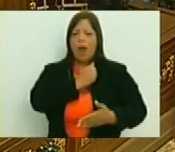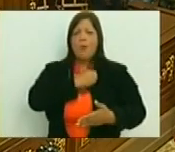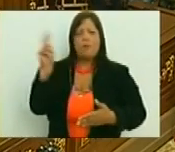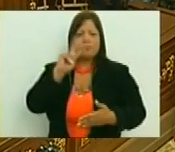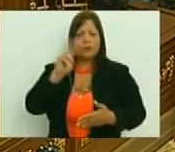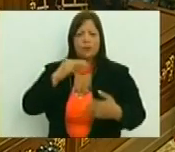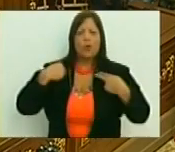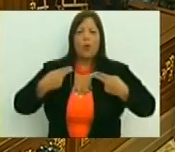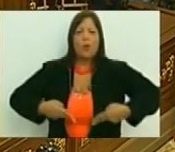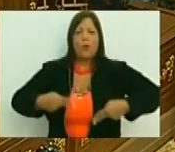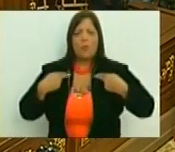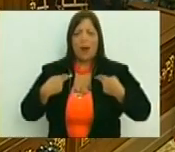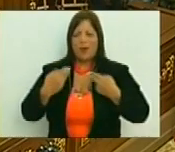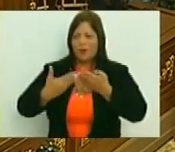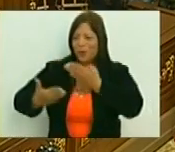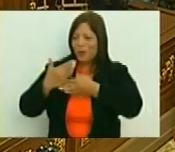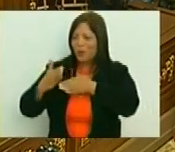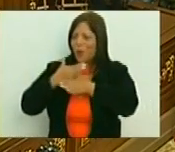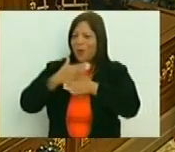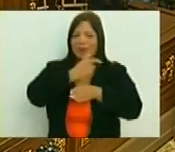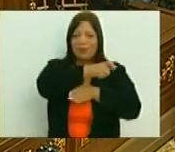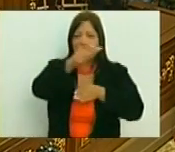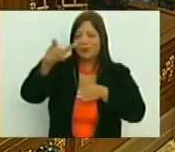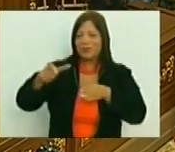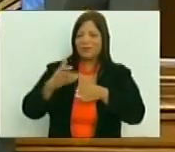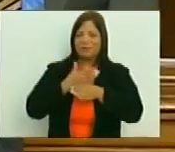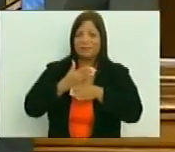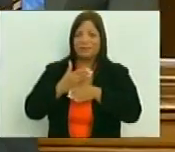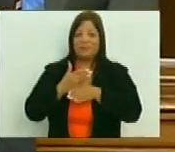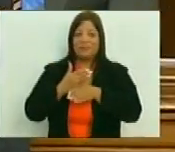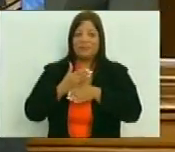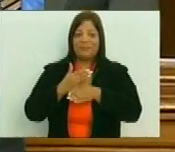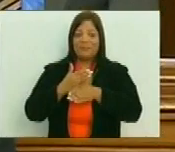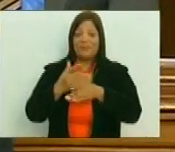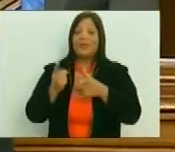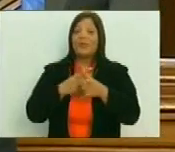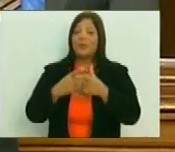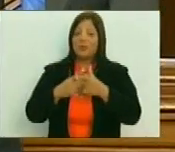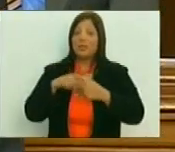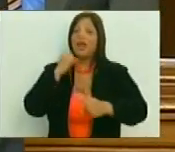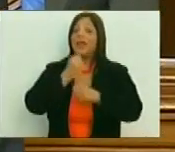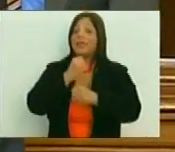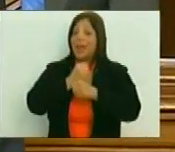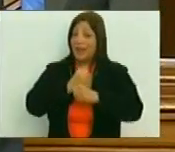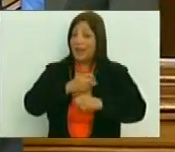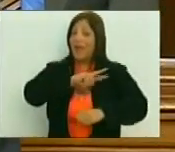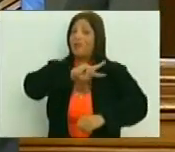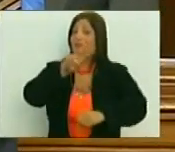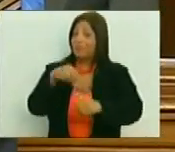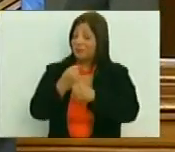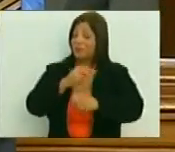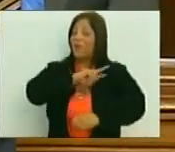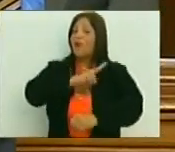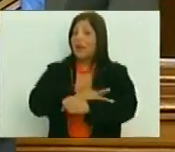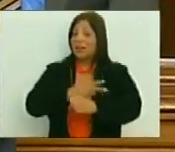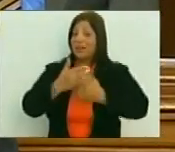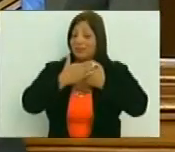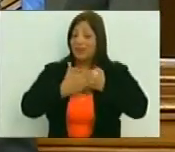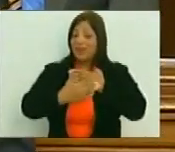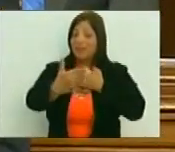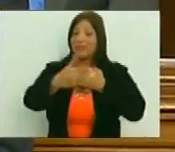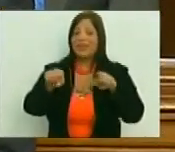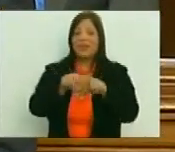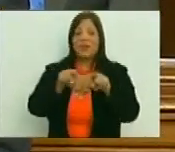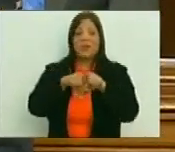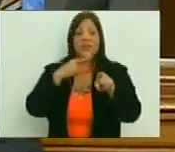sentido humano que debemos tener el uno por el otro. No cabe duda que tenemos una tarea histórica por delante. Así